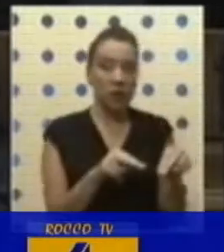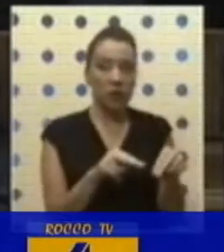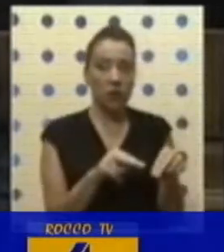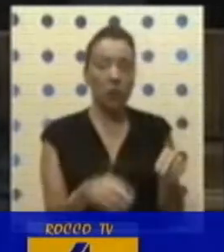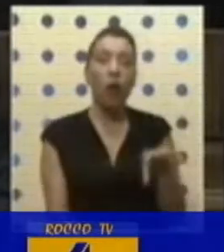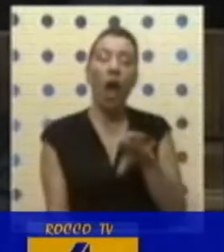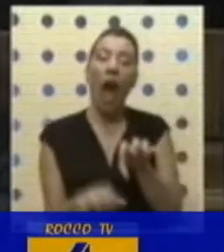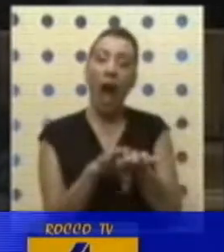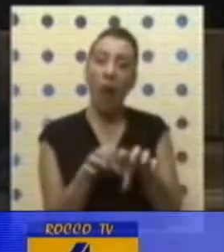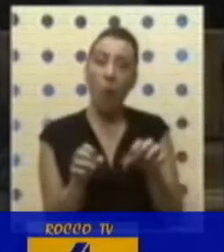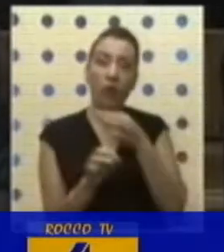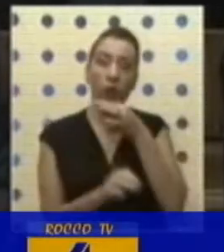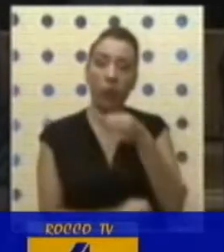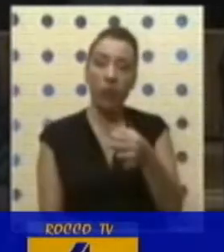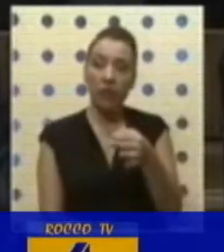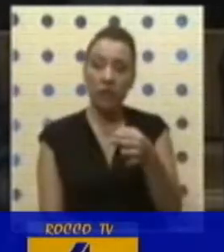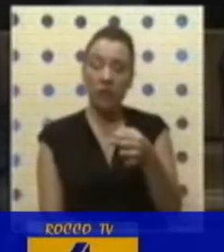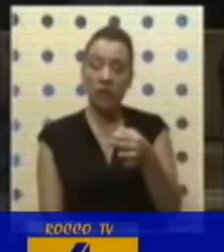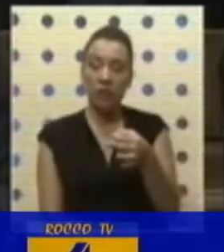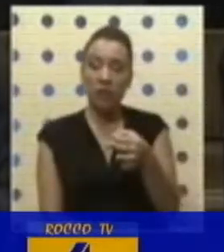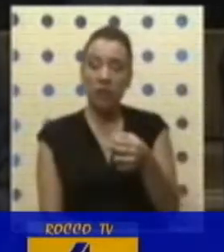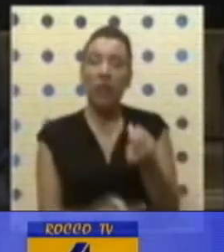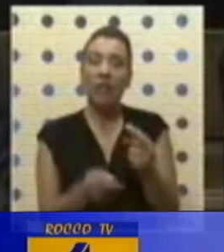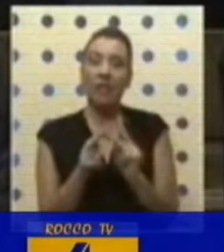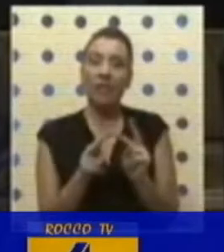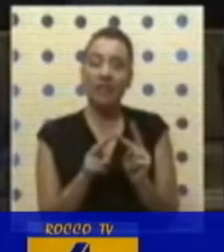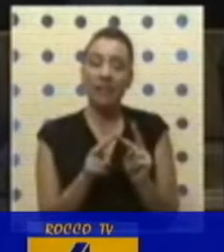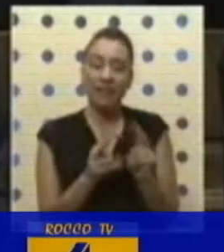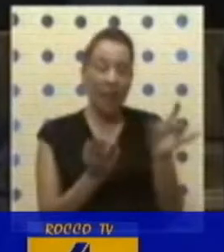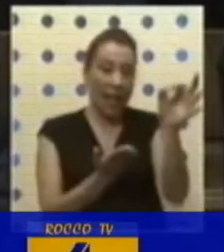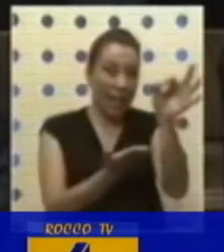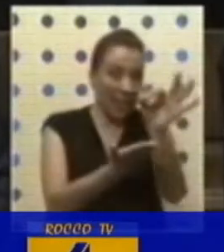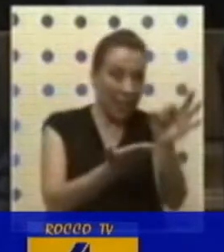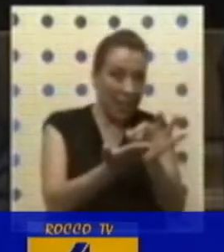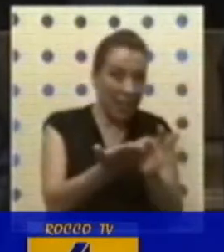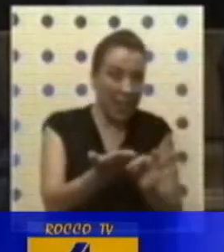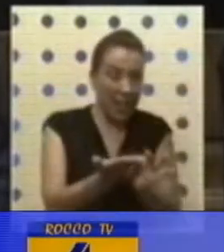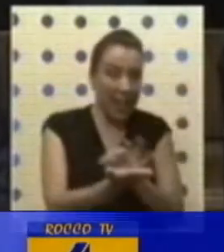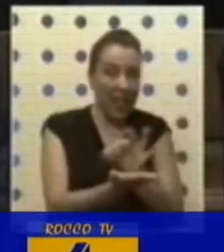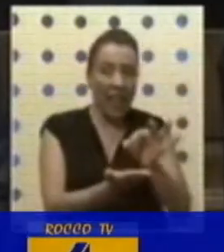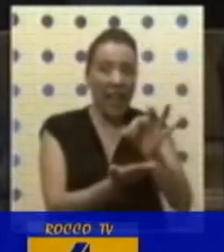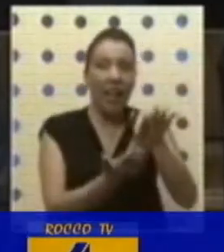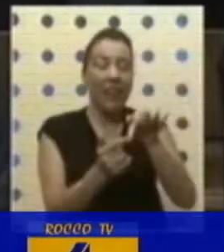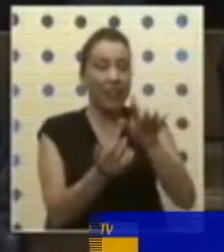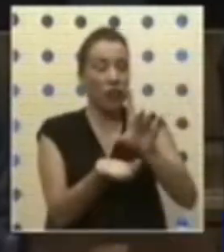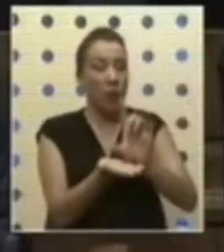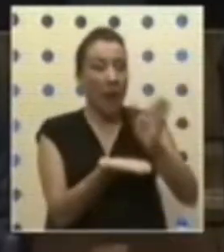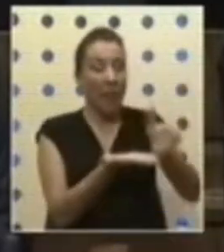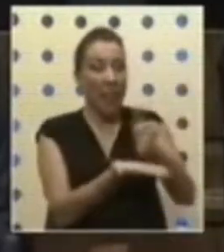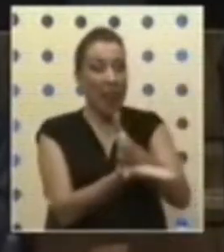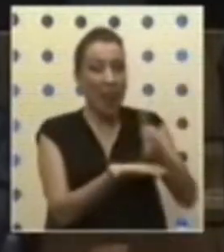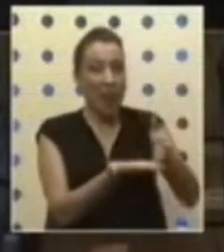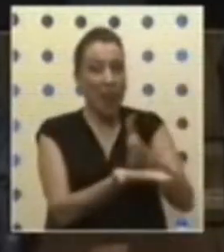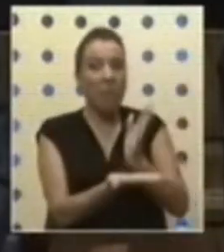pero el acuerdo señalaba, Presidente, de que la realización de las cartografías referidas a estos sectores limítrofe,